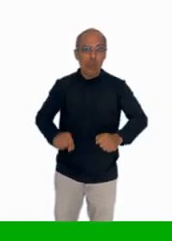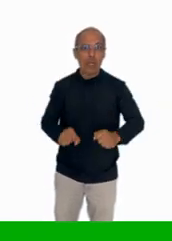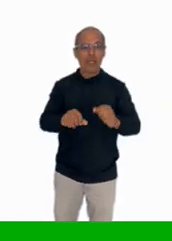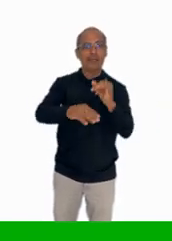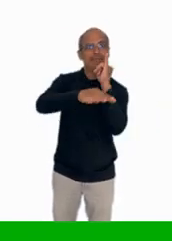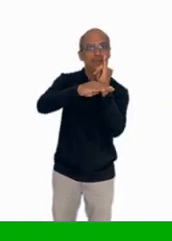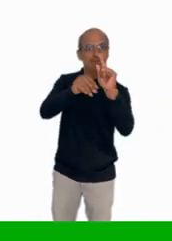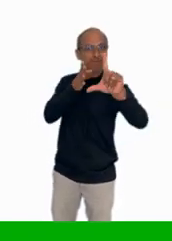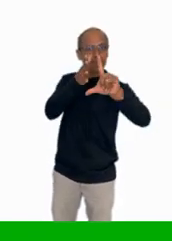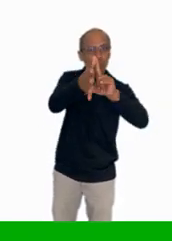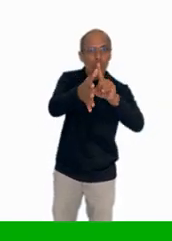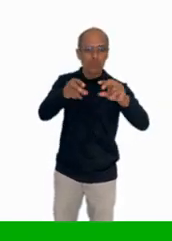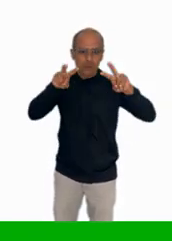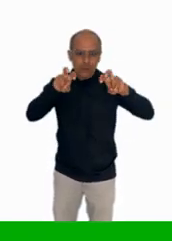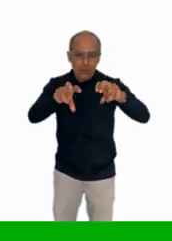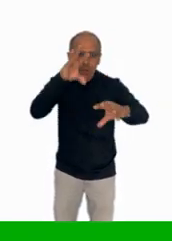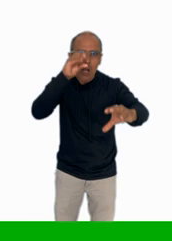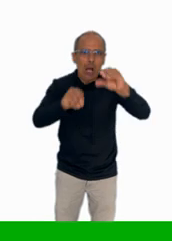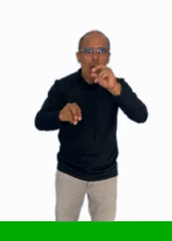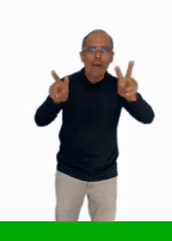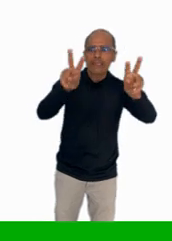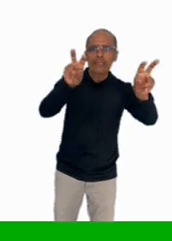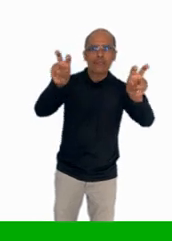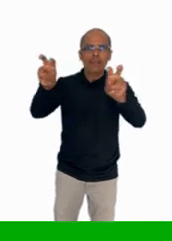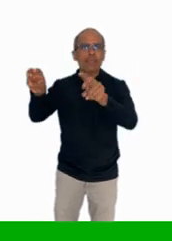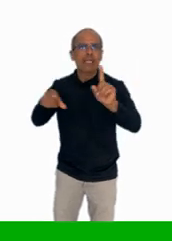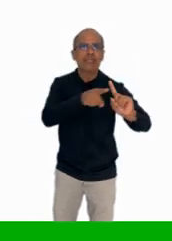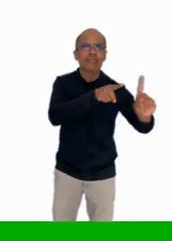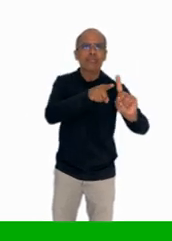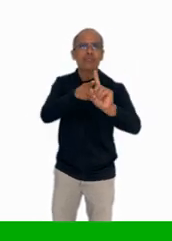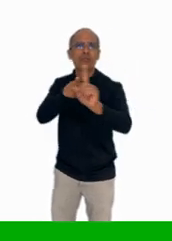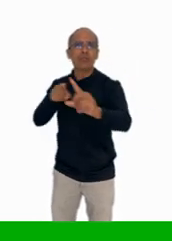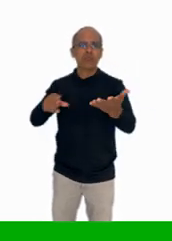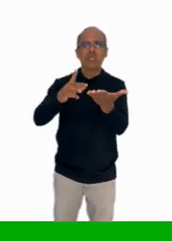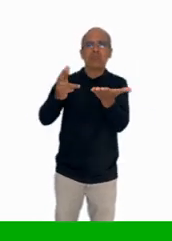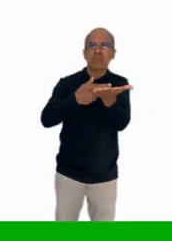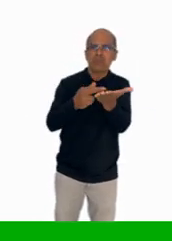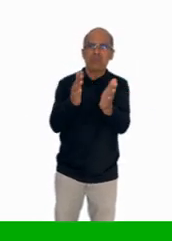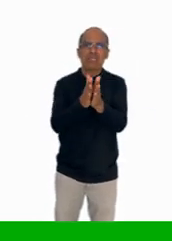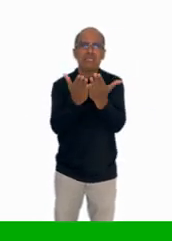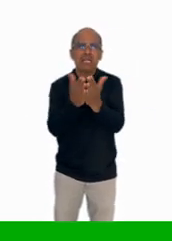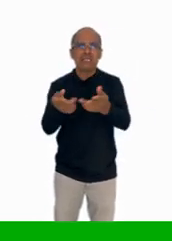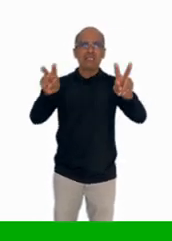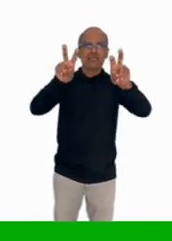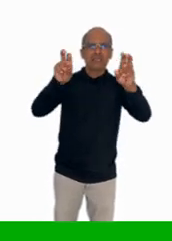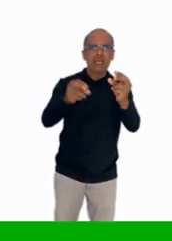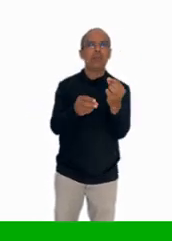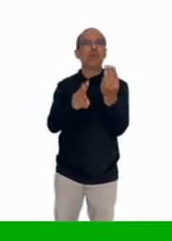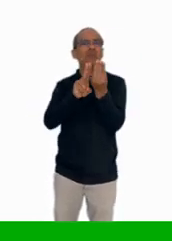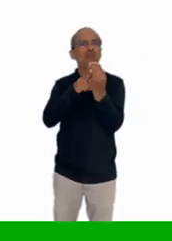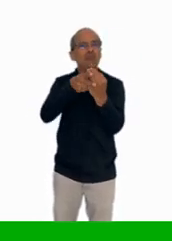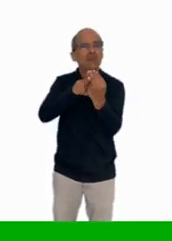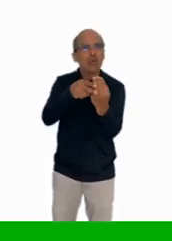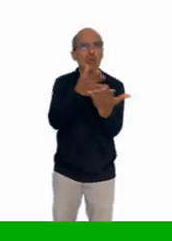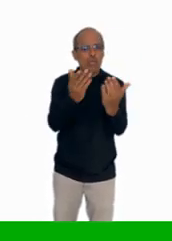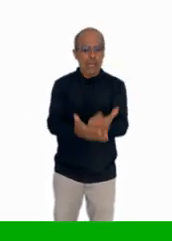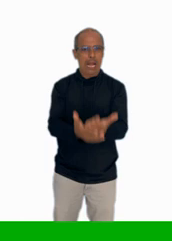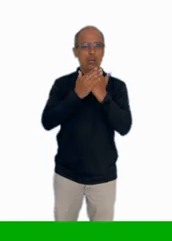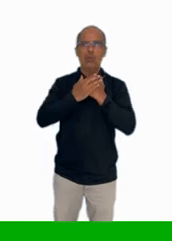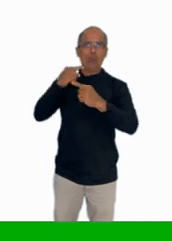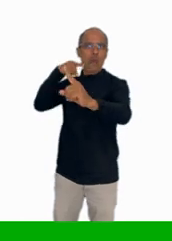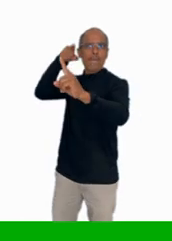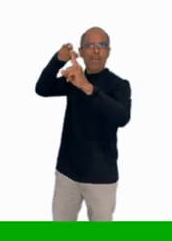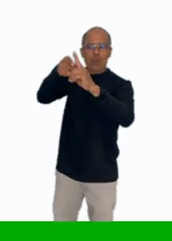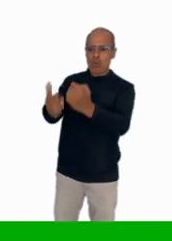en el repositorio institucional del SENA encontrarás una amplia gama de cartillas de formación que te brindarán las herramientas necesarias para